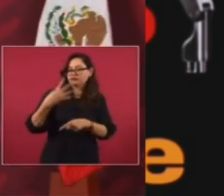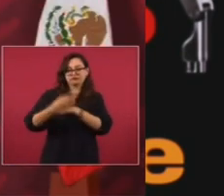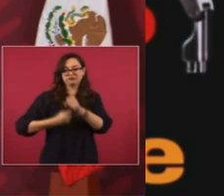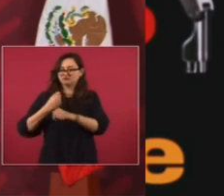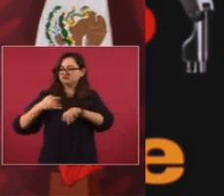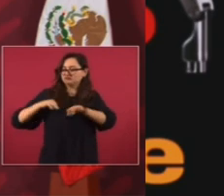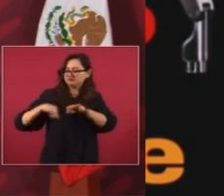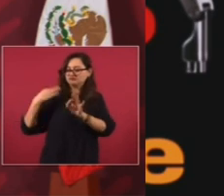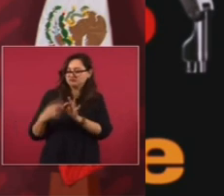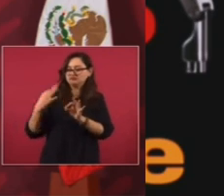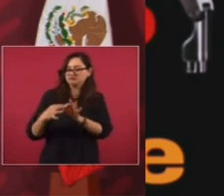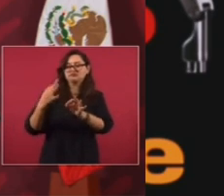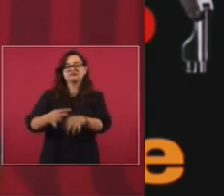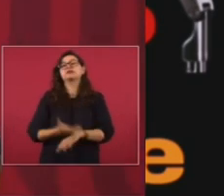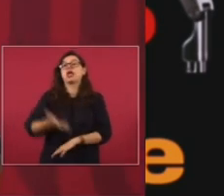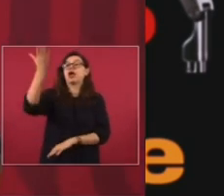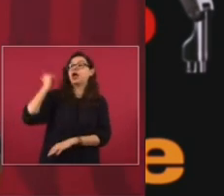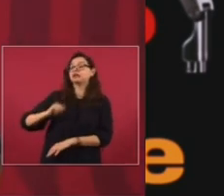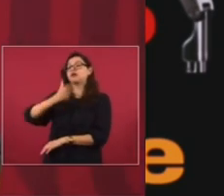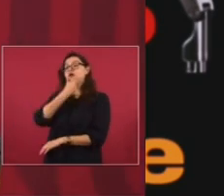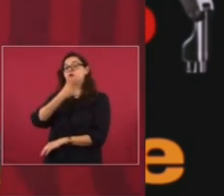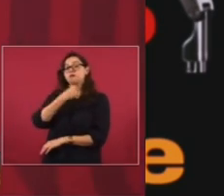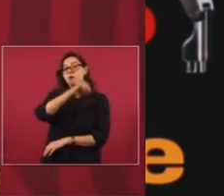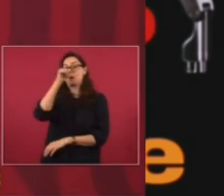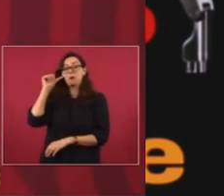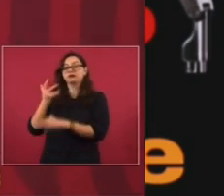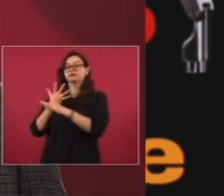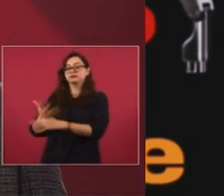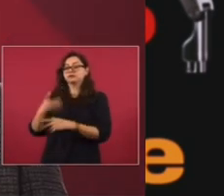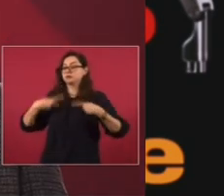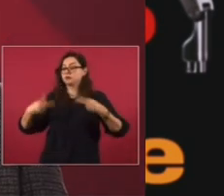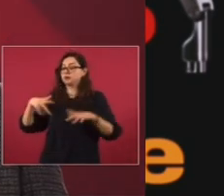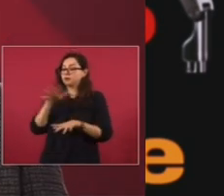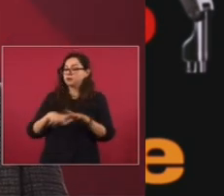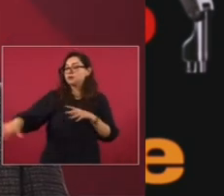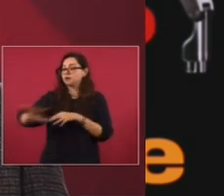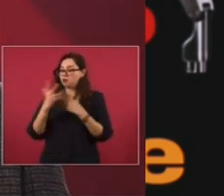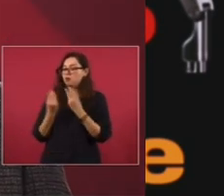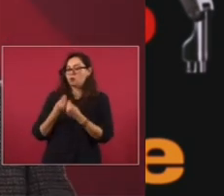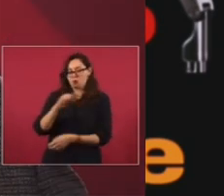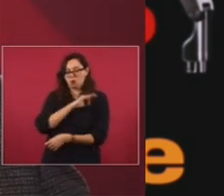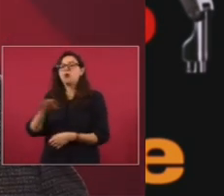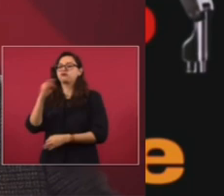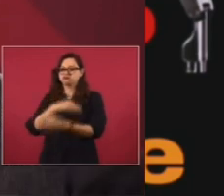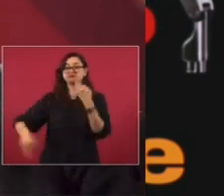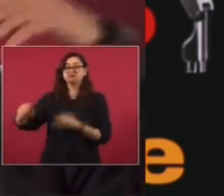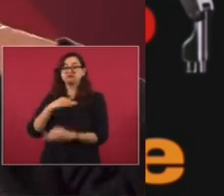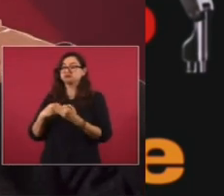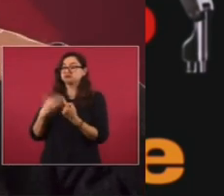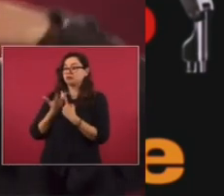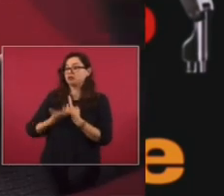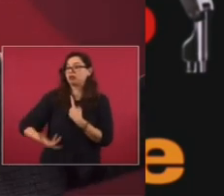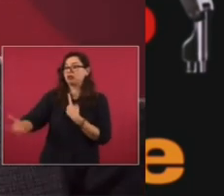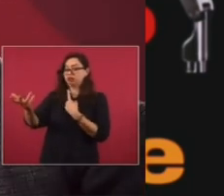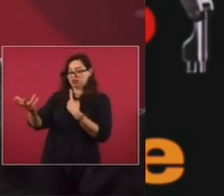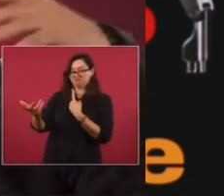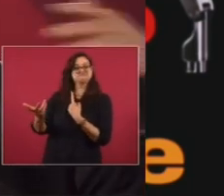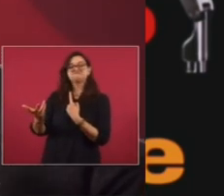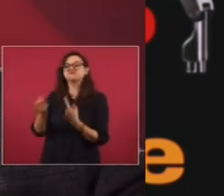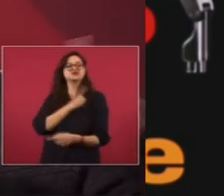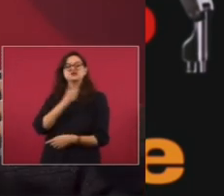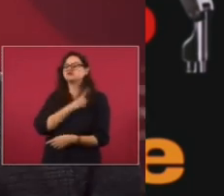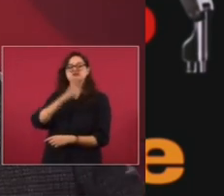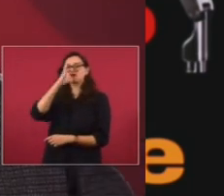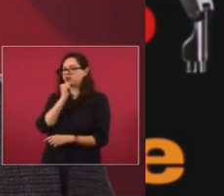cabeza hueca, delirante del Palacio Nacional? ¿Ya vas a terminar, o ya va a terminar este güey, su mandato, en dos años?